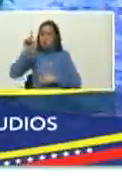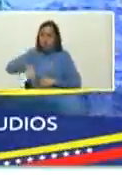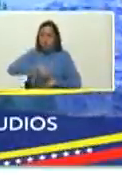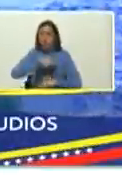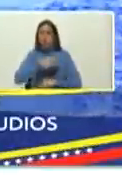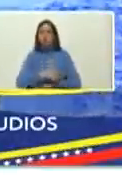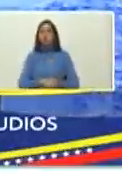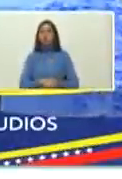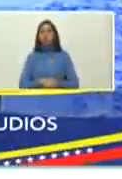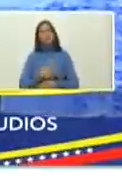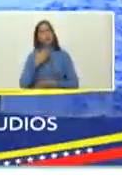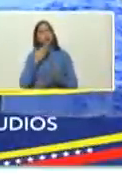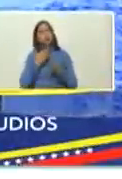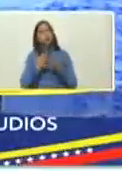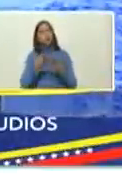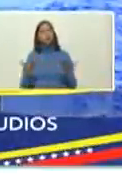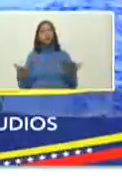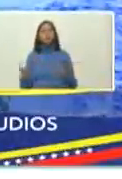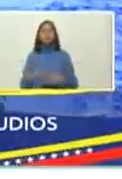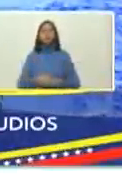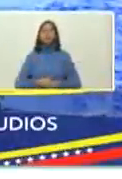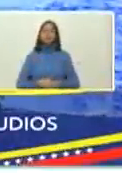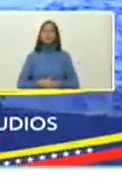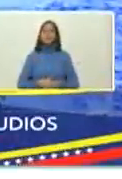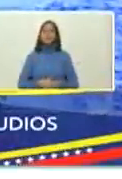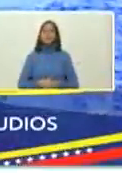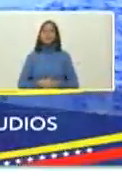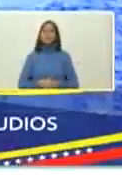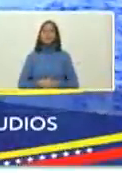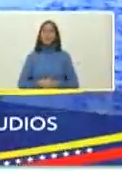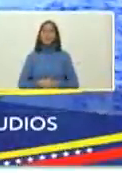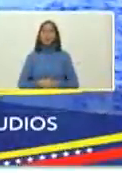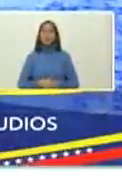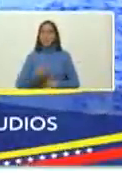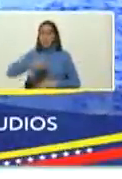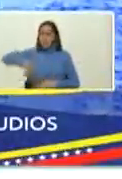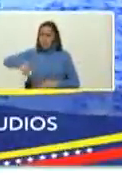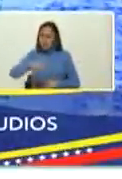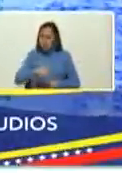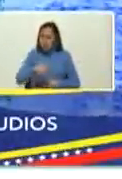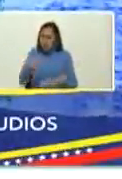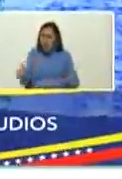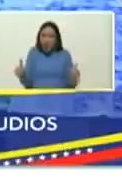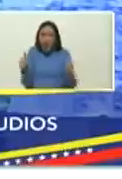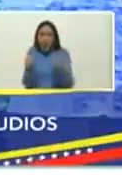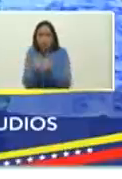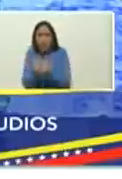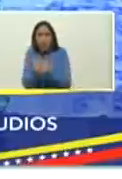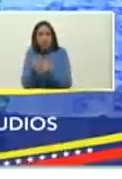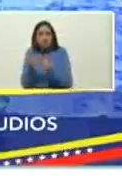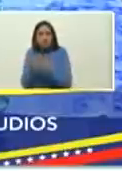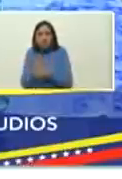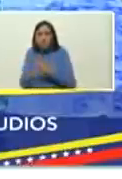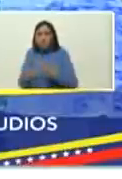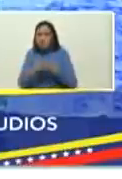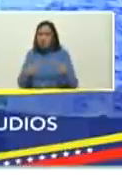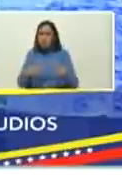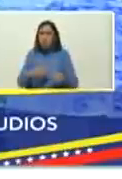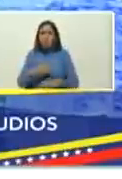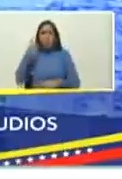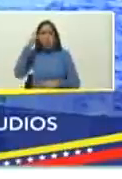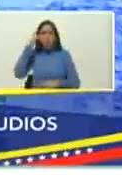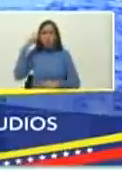bueno les agradezco de verdad que ustedes estén acompañando todos estos días